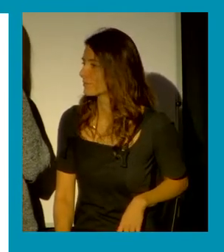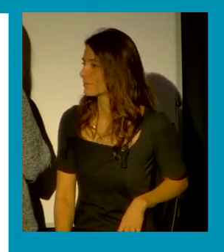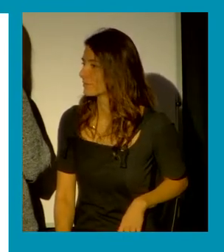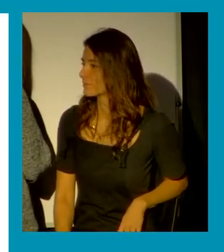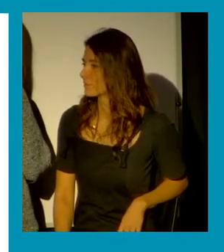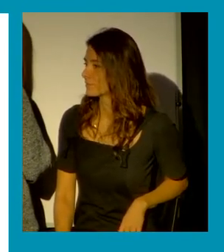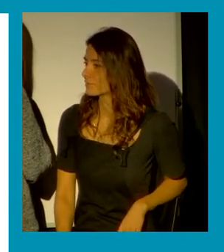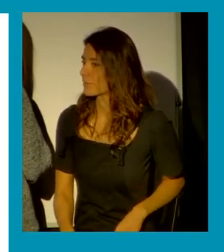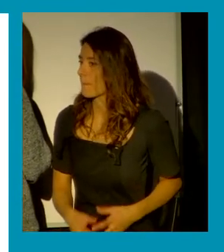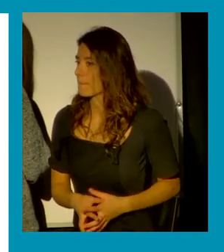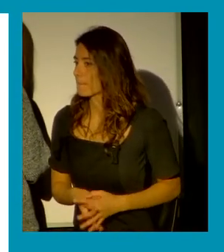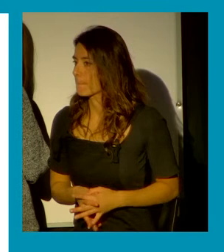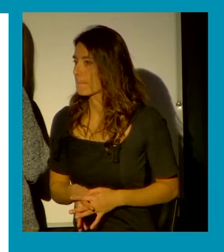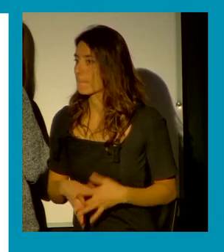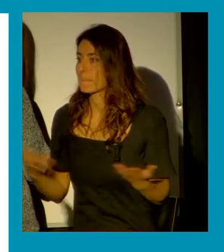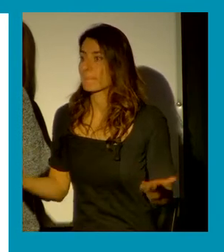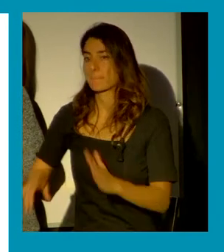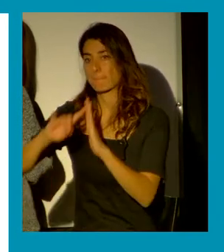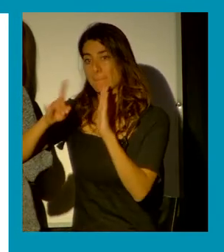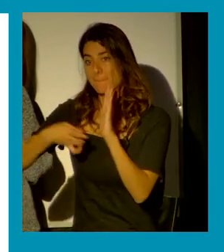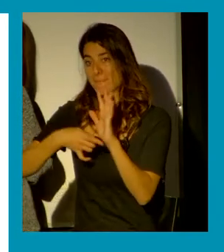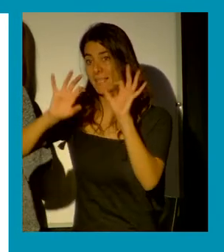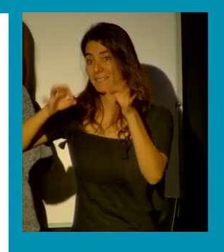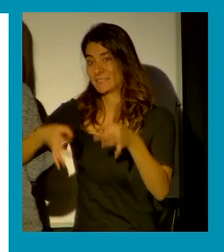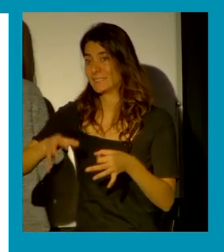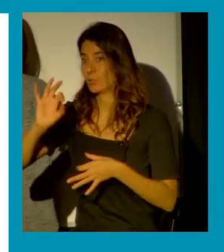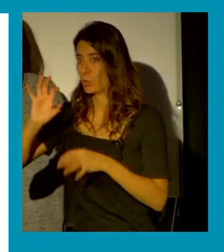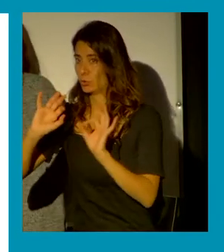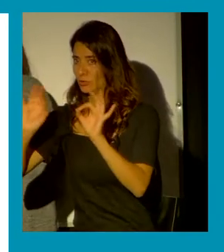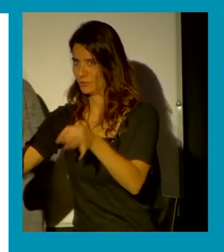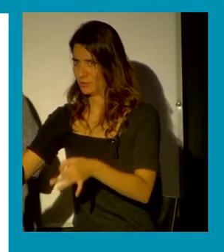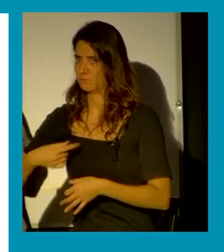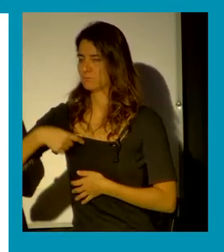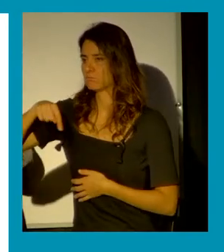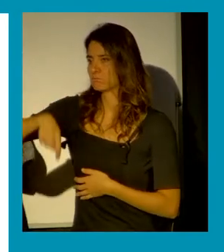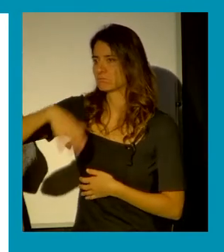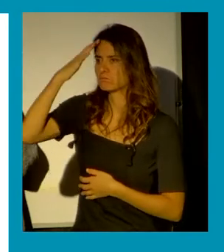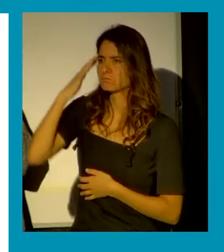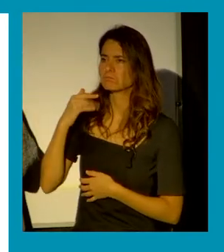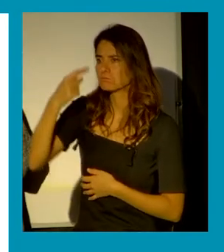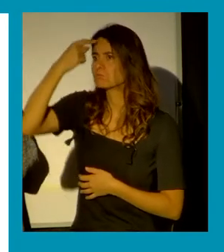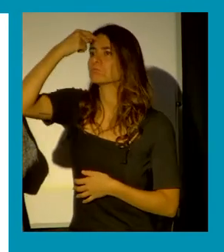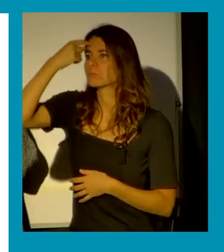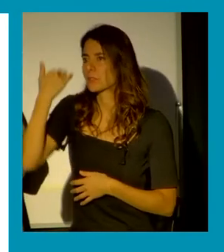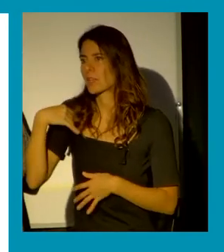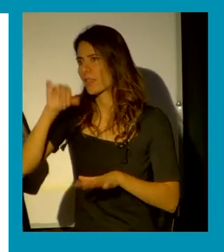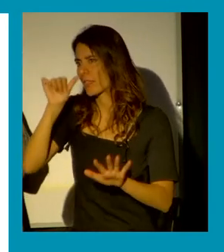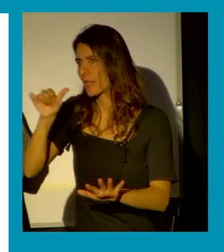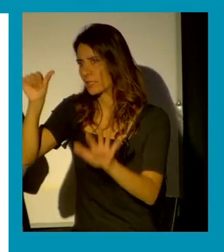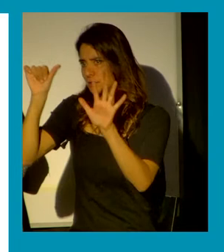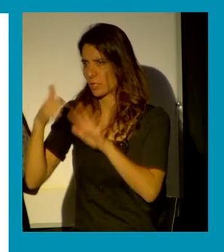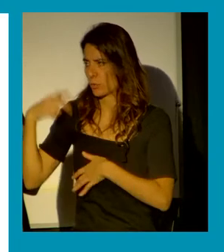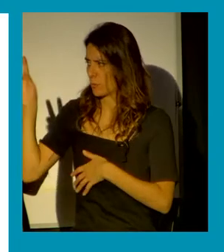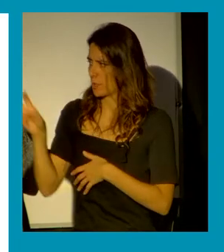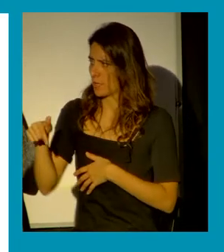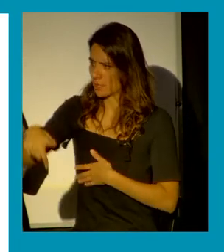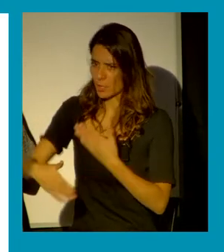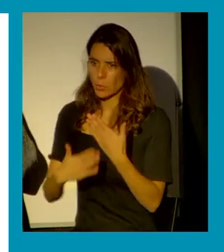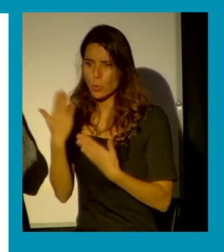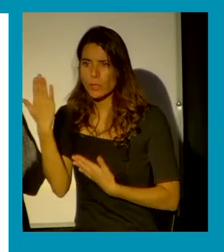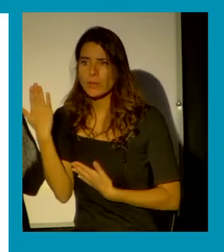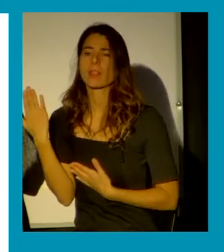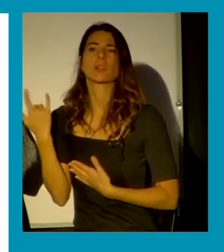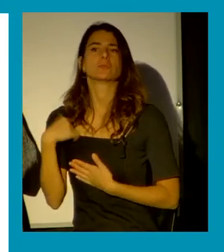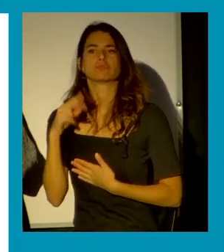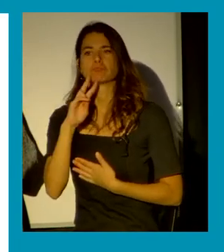Pues esto de la ley del sí es sí, esta mañana me acordaba que hace como seis años estaba en unas jornadas aquí y se me ocurrió decir dentro de